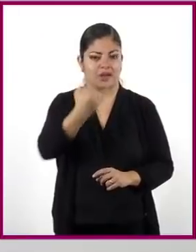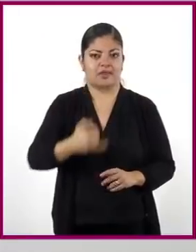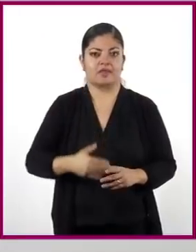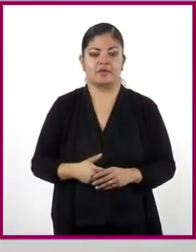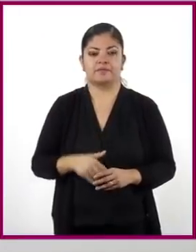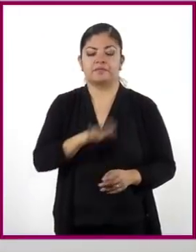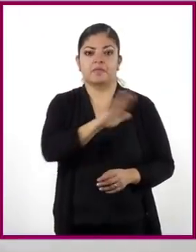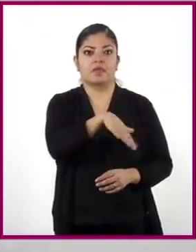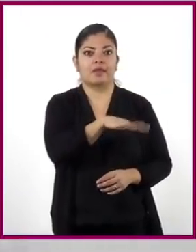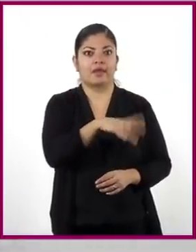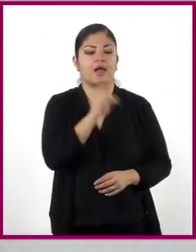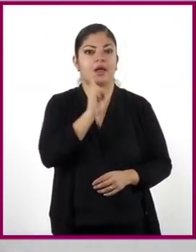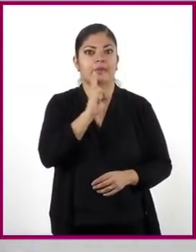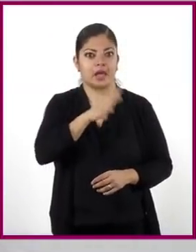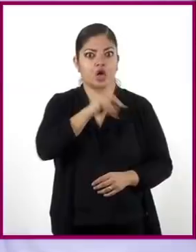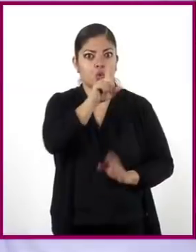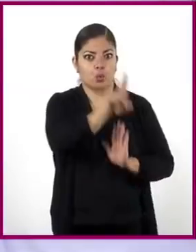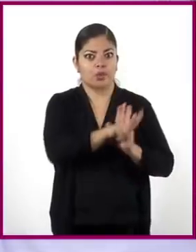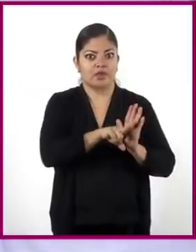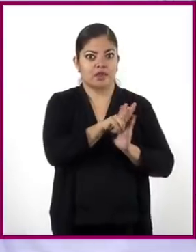A ver, ya encontré un video.